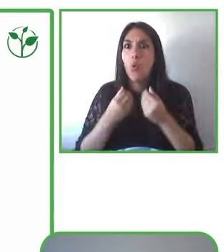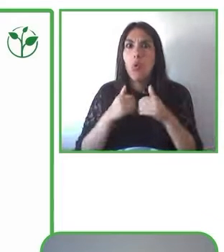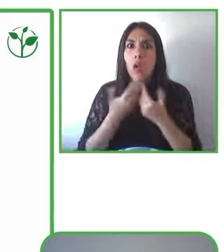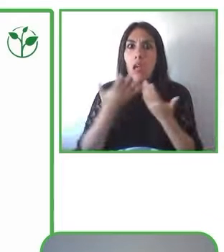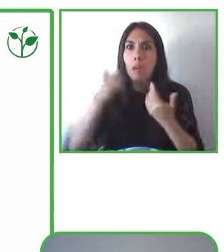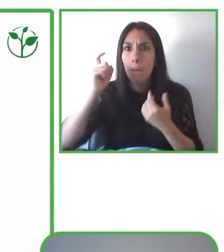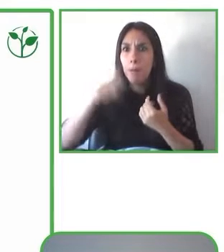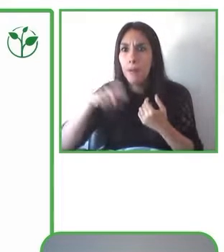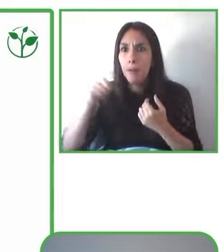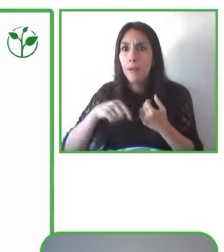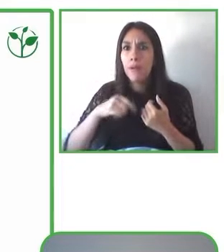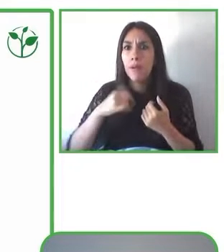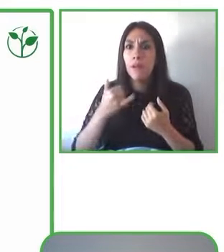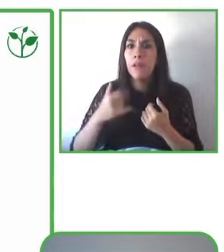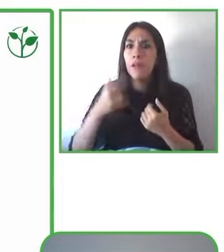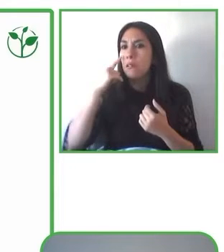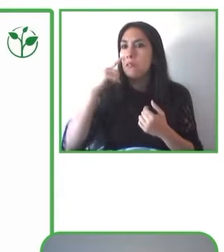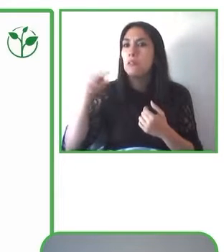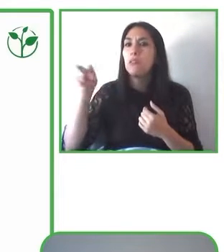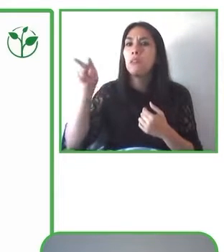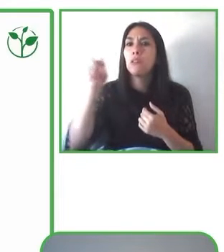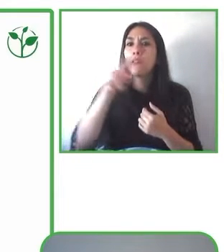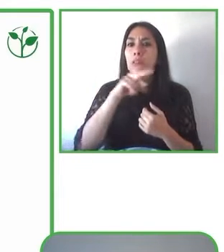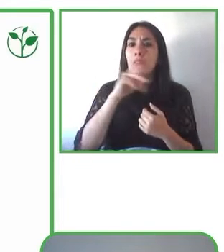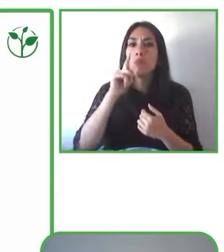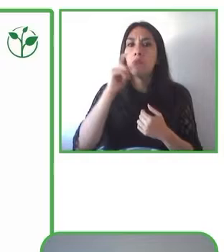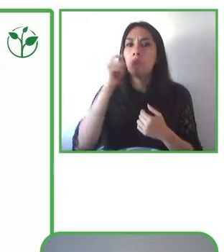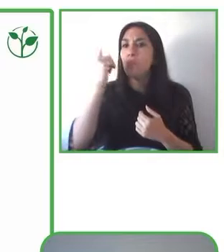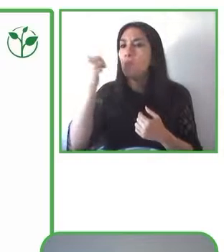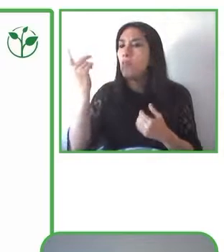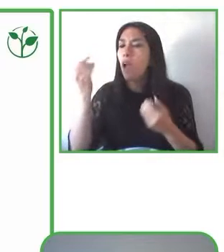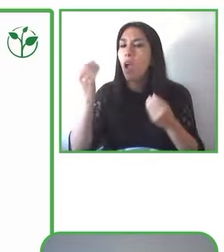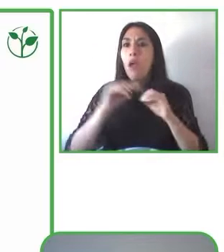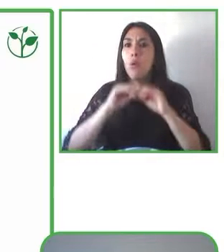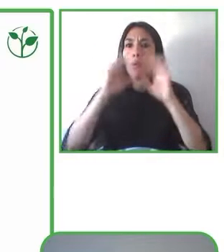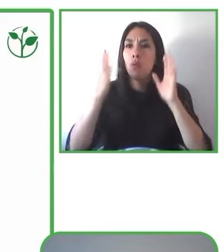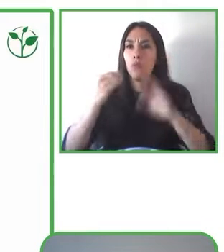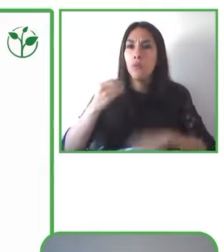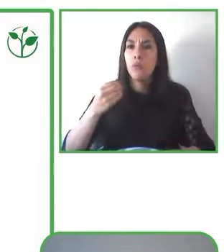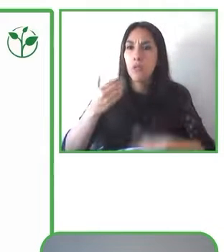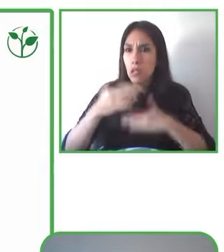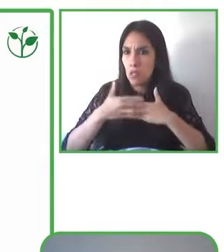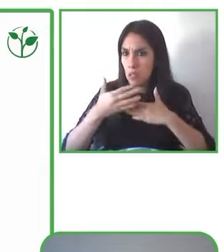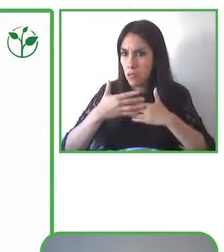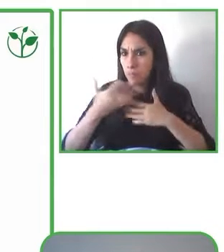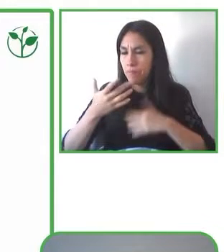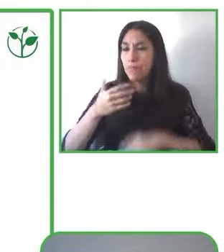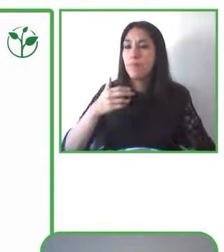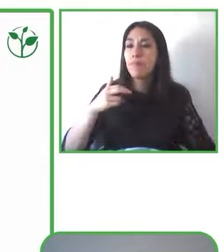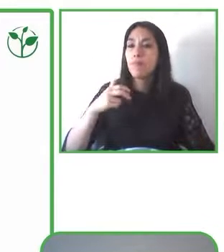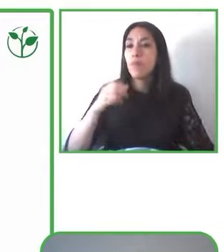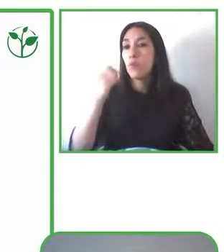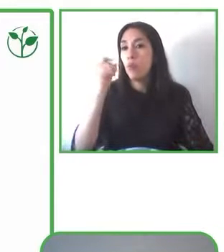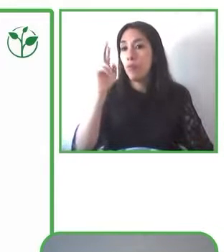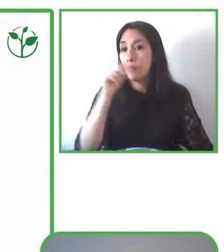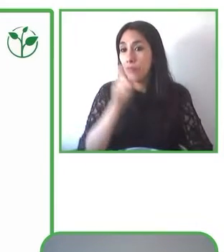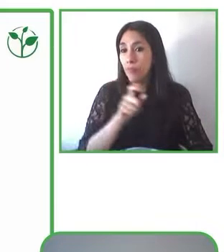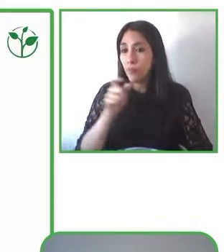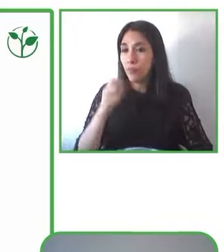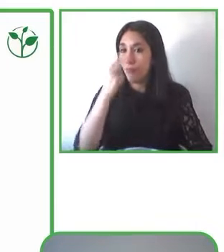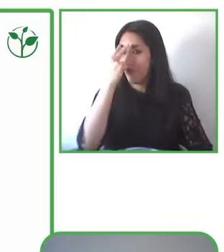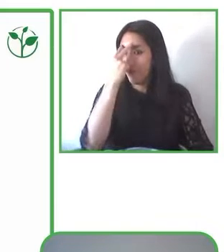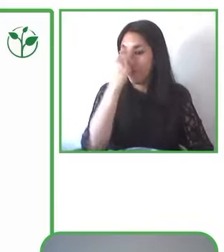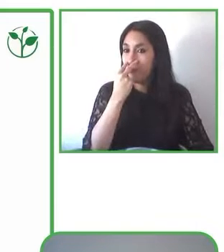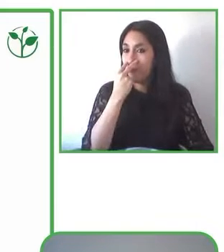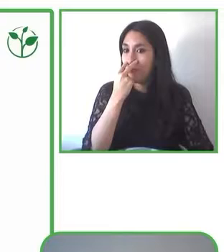caminar. También las personas ciegas, esta percepción clara de borde, lo necesitan para llegar a otro. O sea, algo